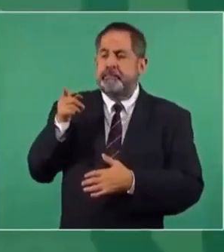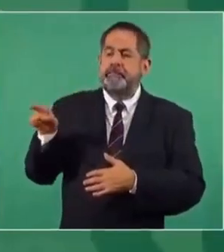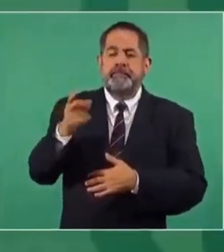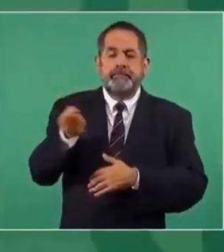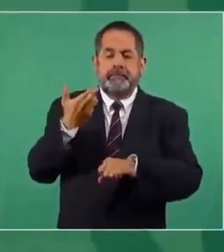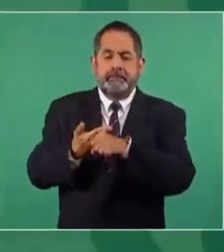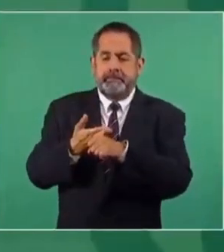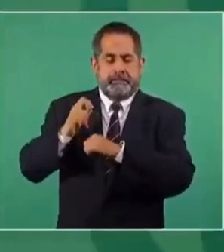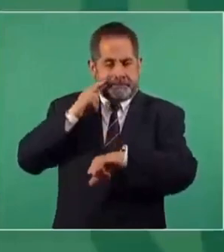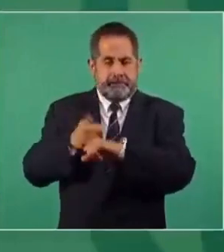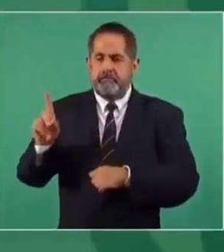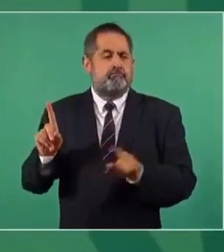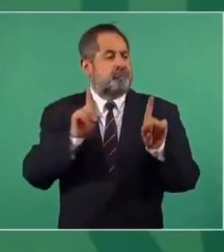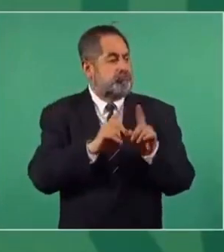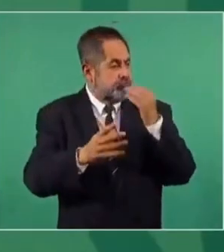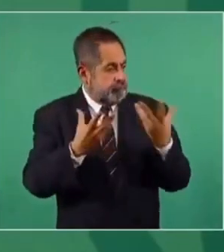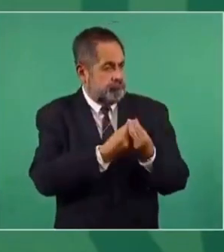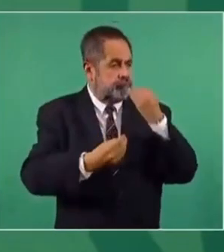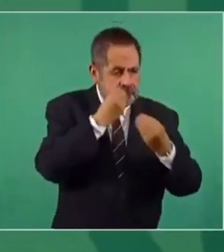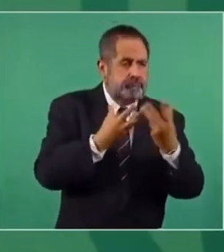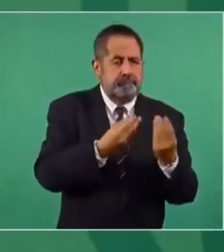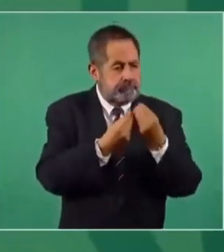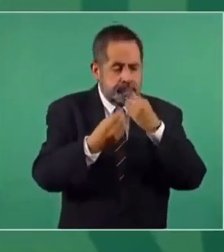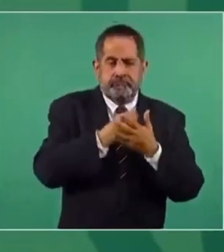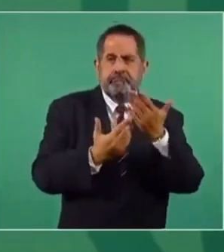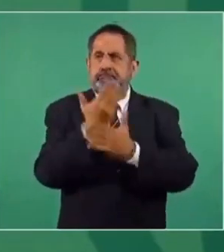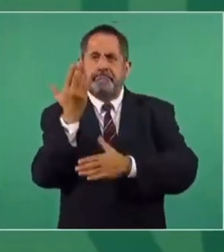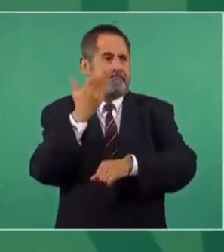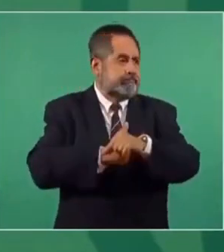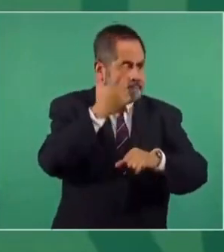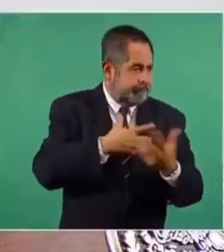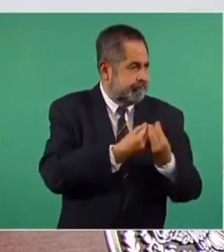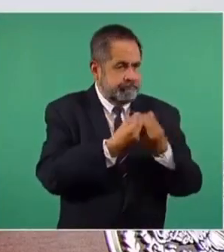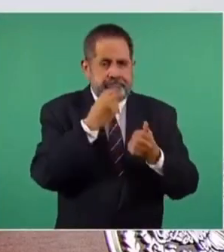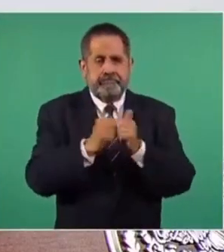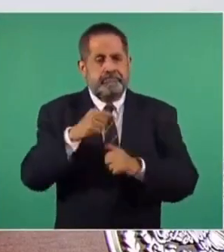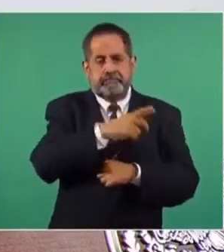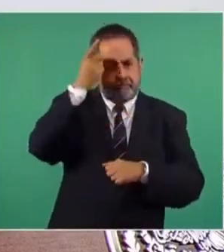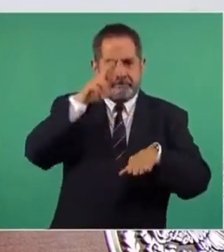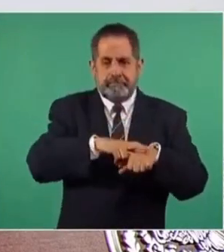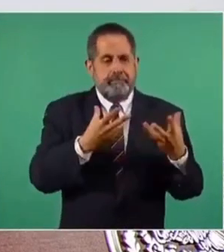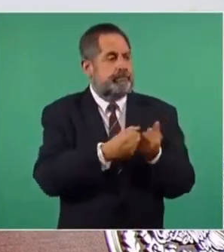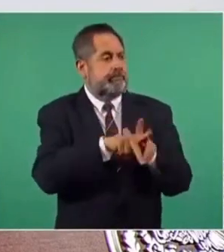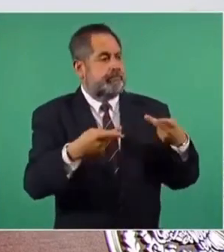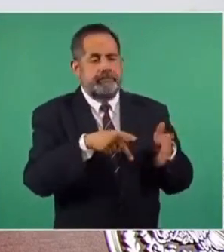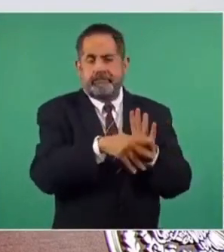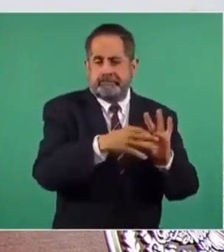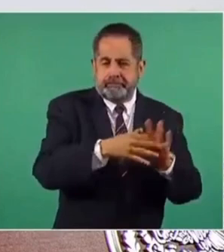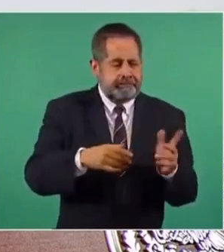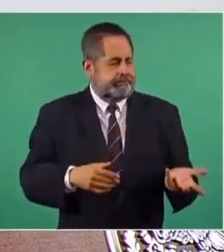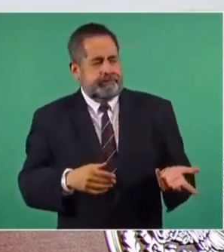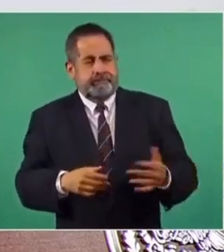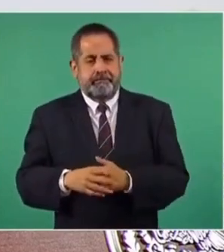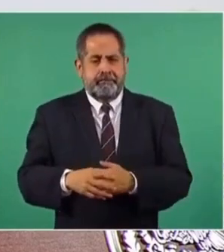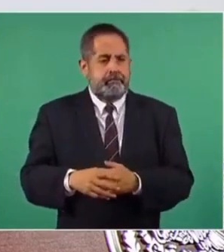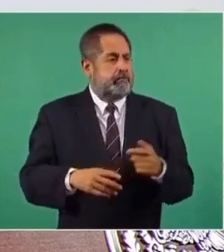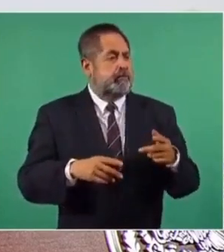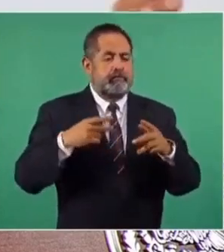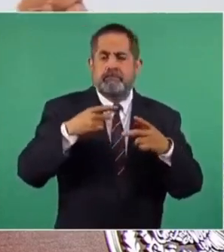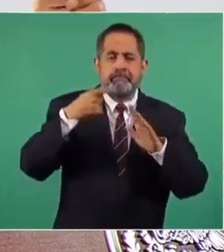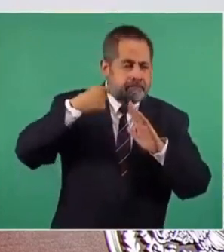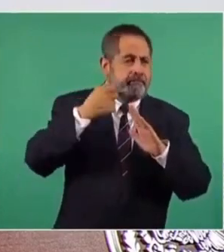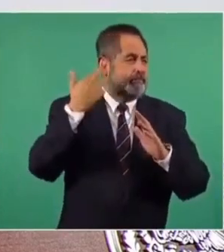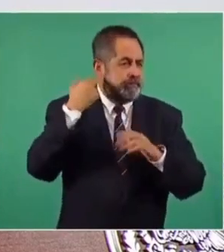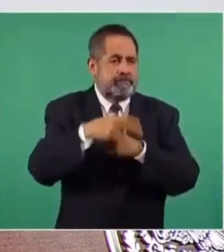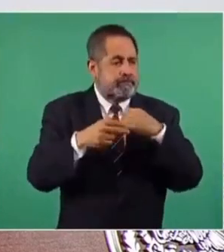desayunaban, comían, cenaban con los directores de los periódicos, los conductores de radio,